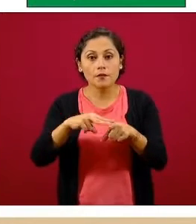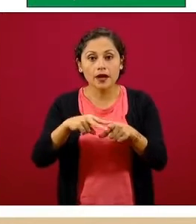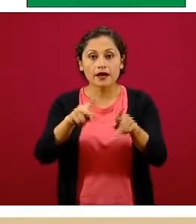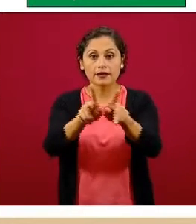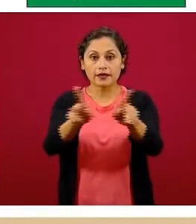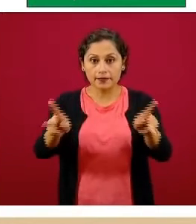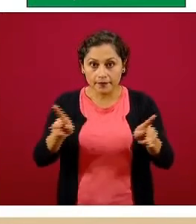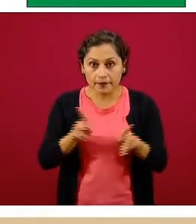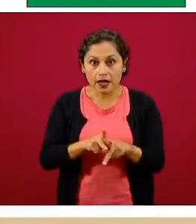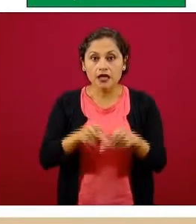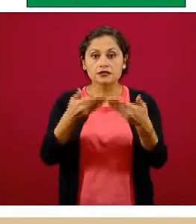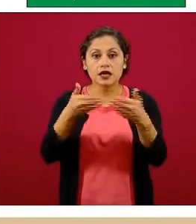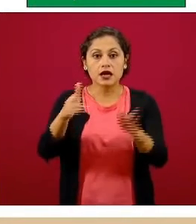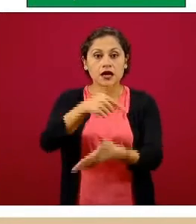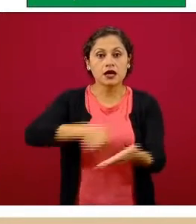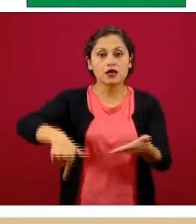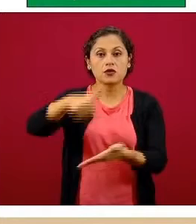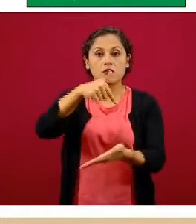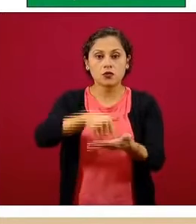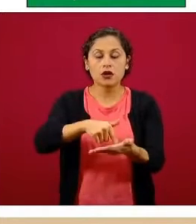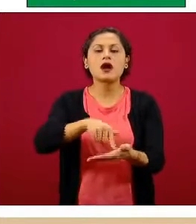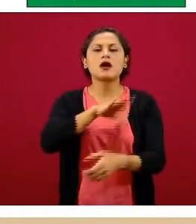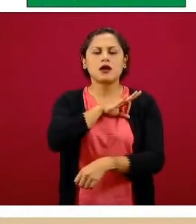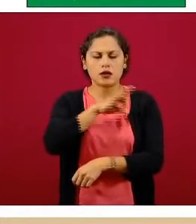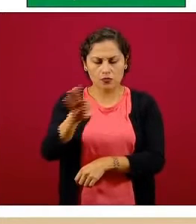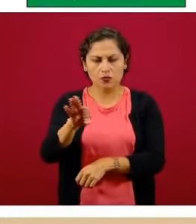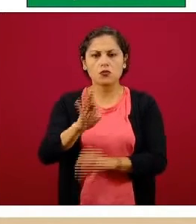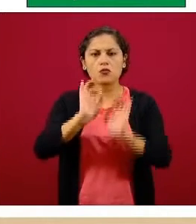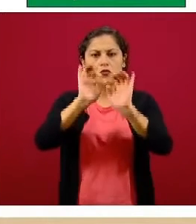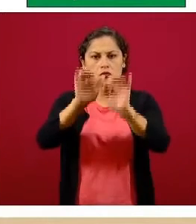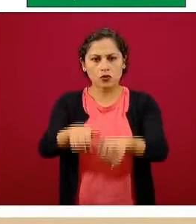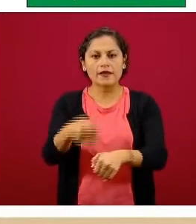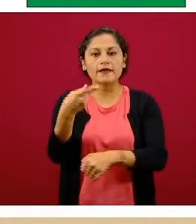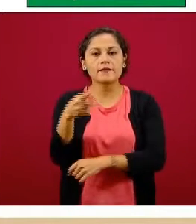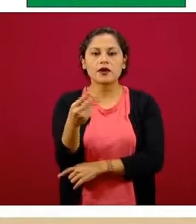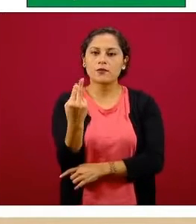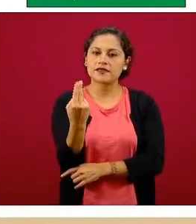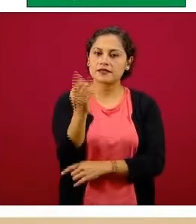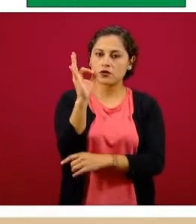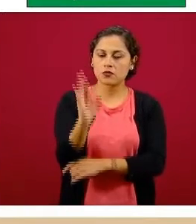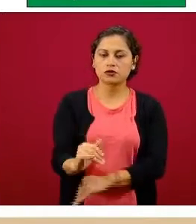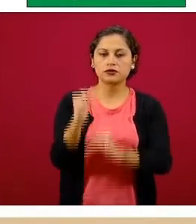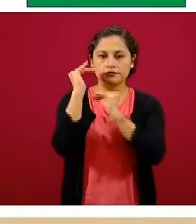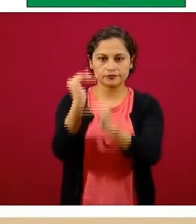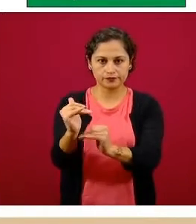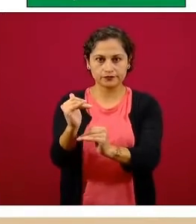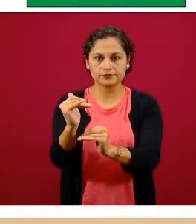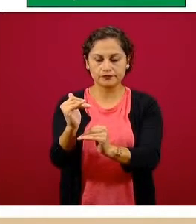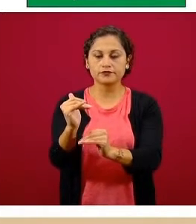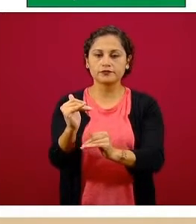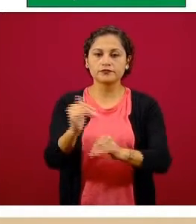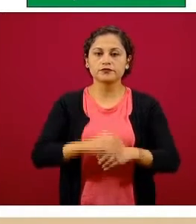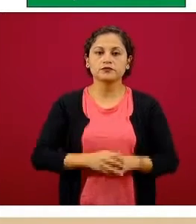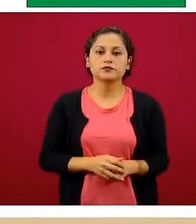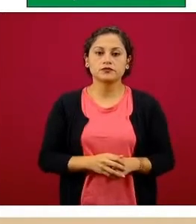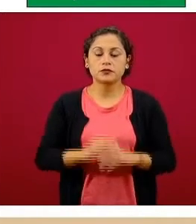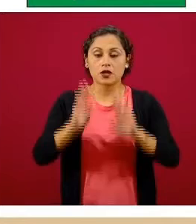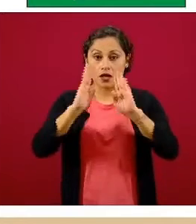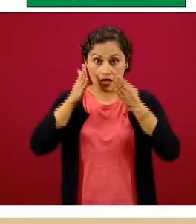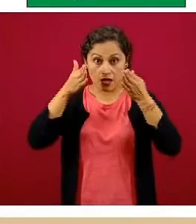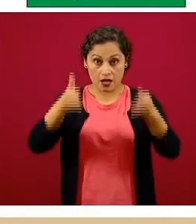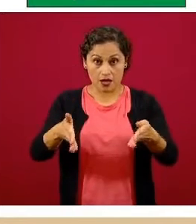abiertos, igual un aforo permitido de hasta un 25 por ciento, enfocado básicamente a la actividad